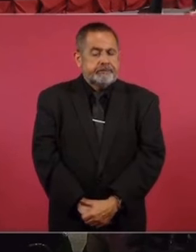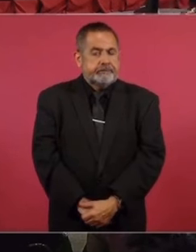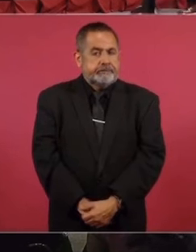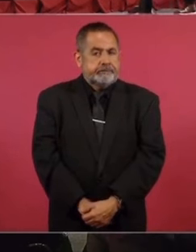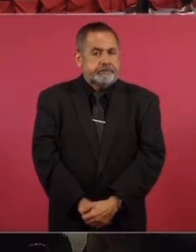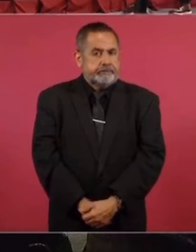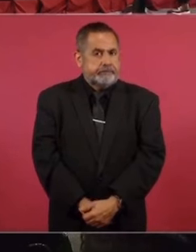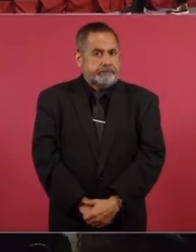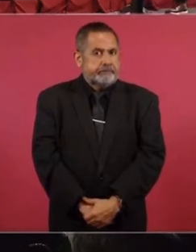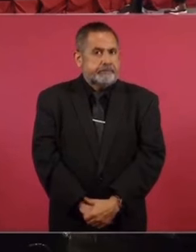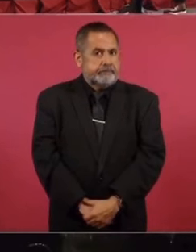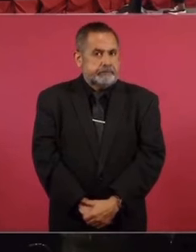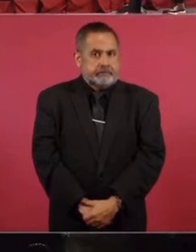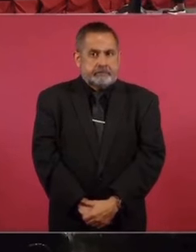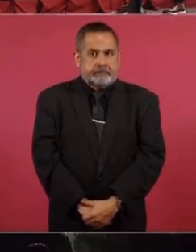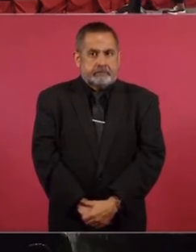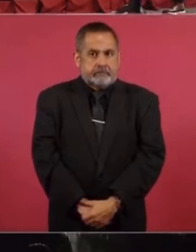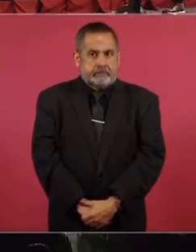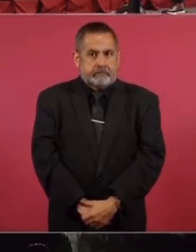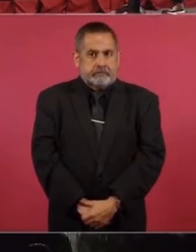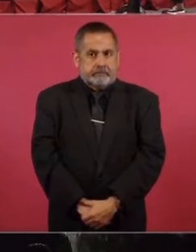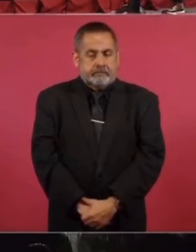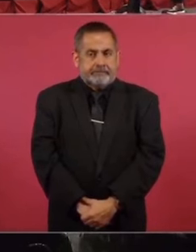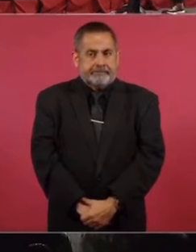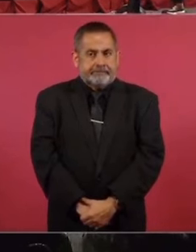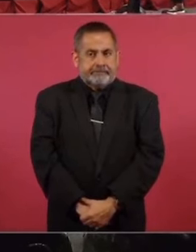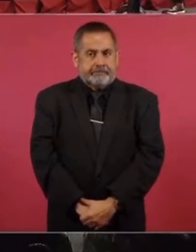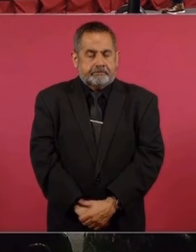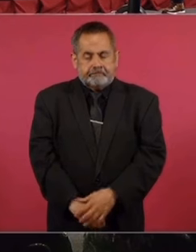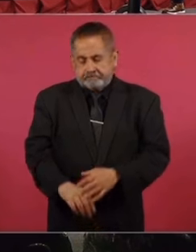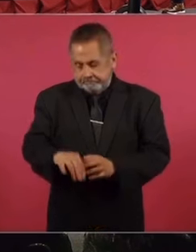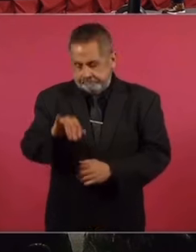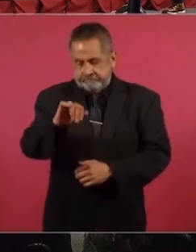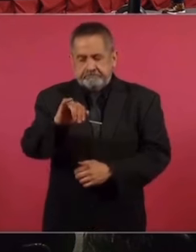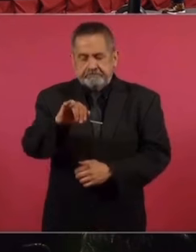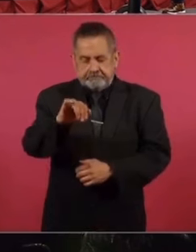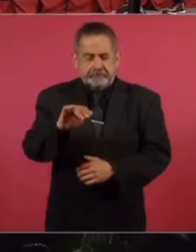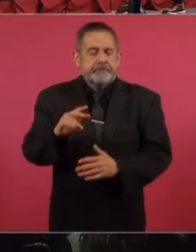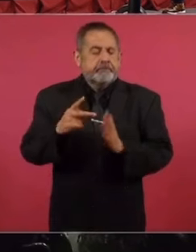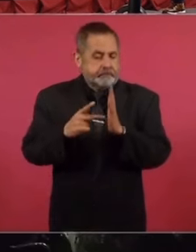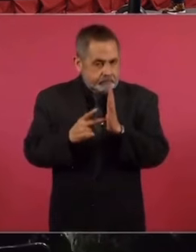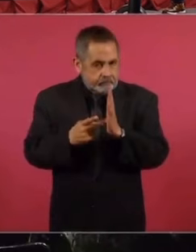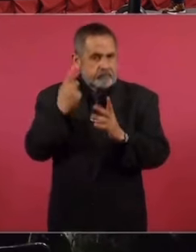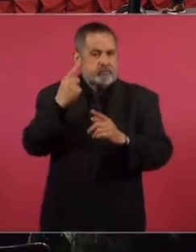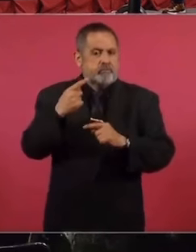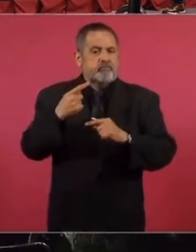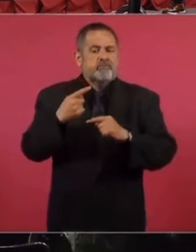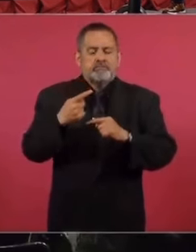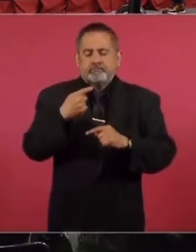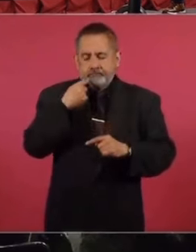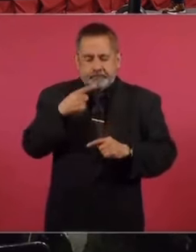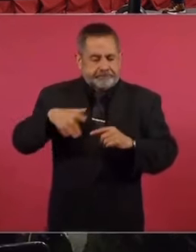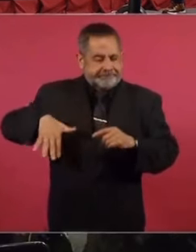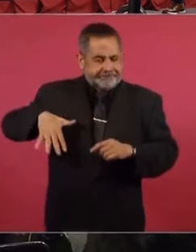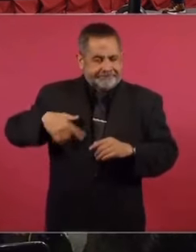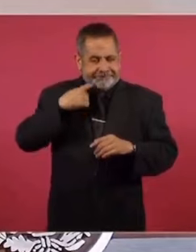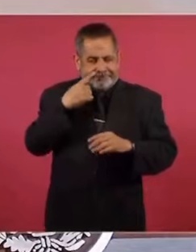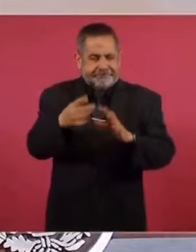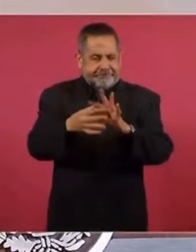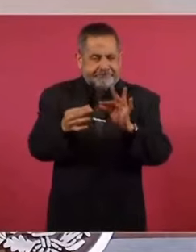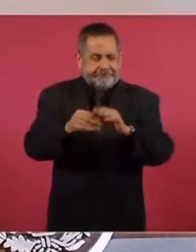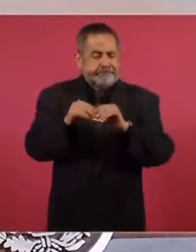meses, se han suscitado lamentablemente este tipo de crímenes? Sí, vuelvo a insistir lo que acabo de